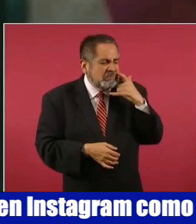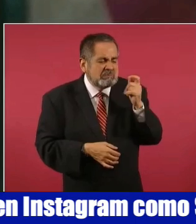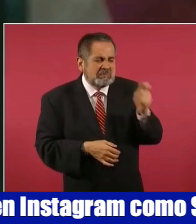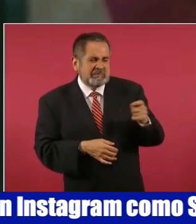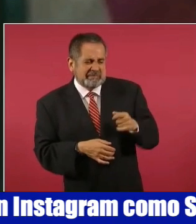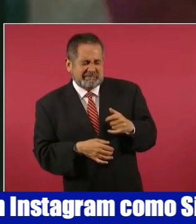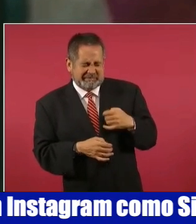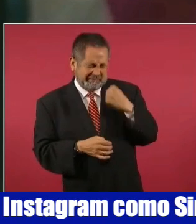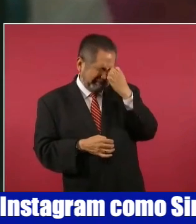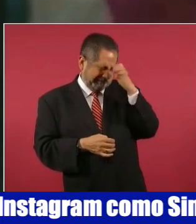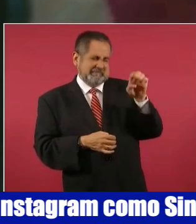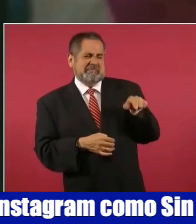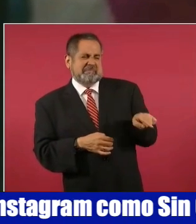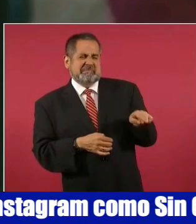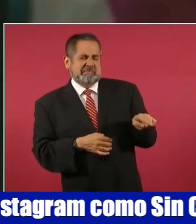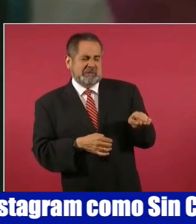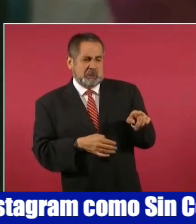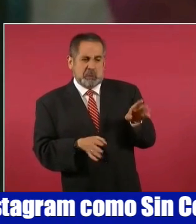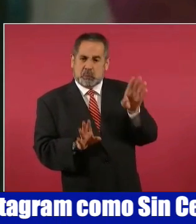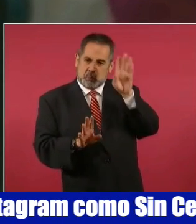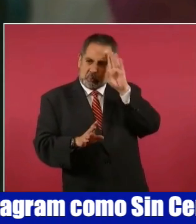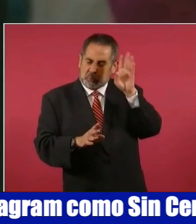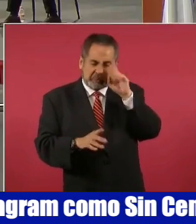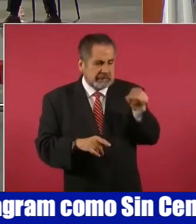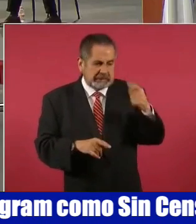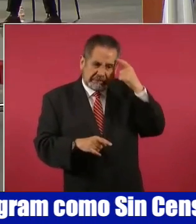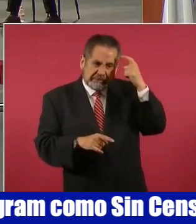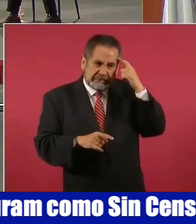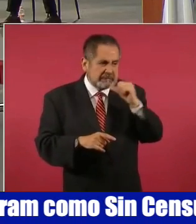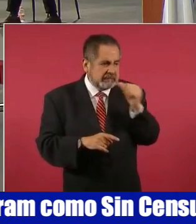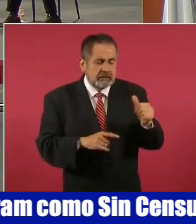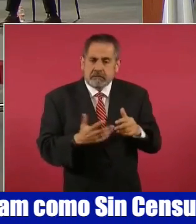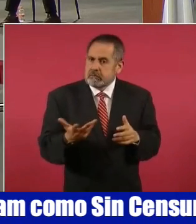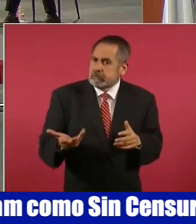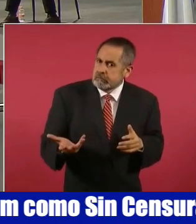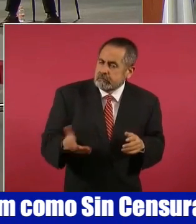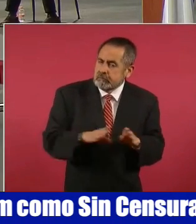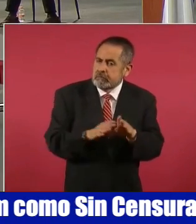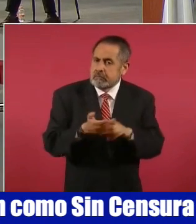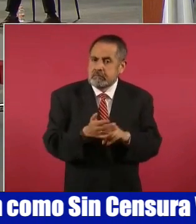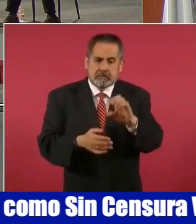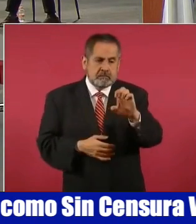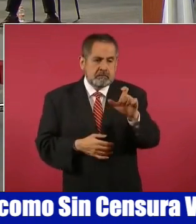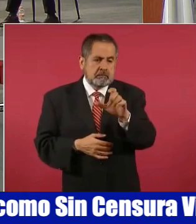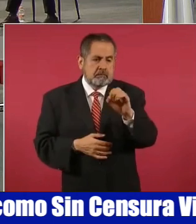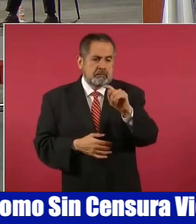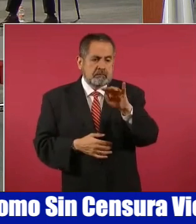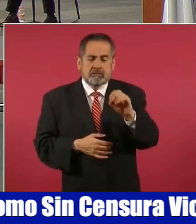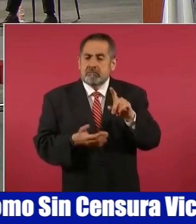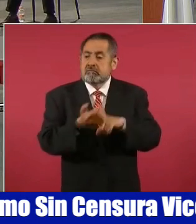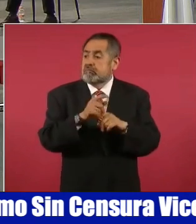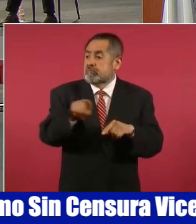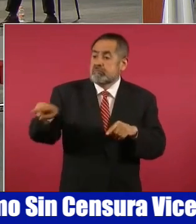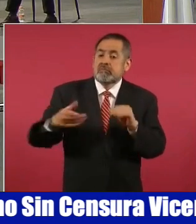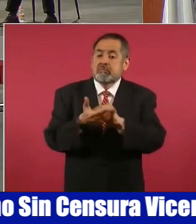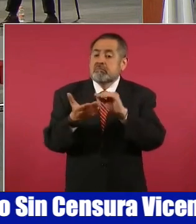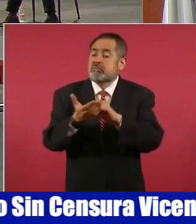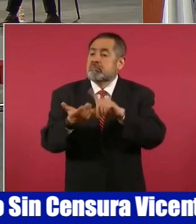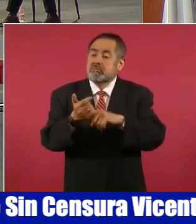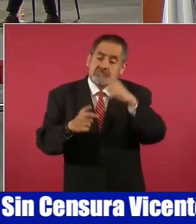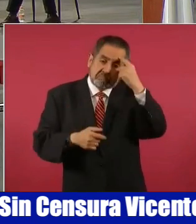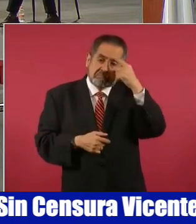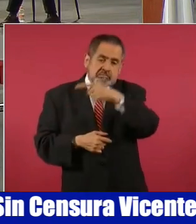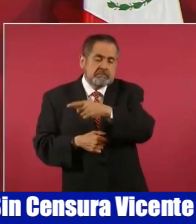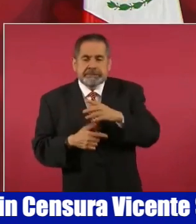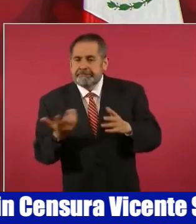raros, bárbaros. Los exóticos, es una pena aún para muchos, son aquellos que